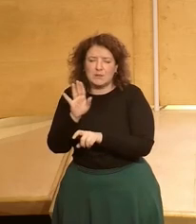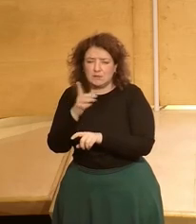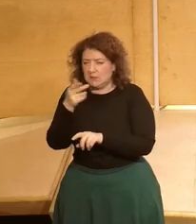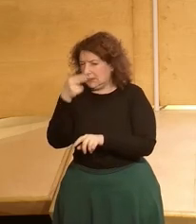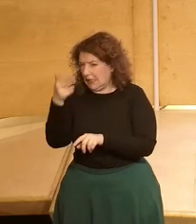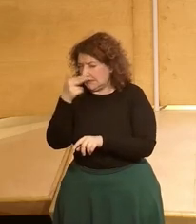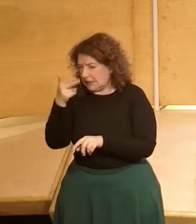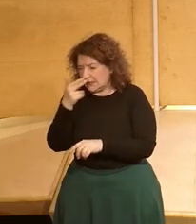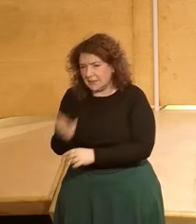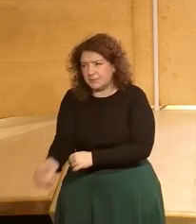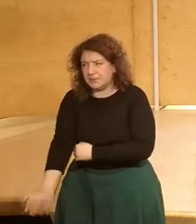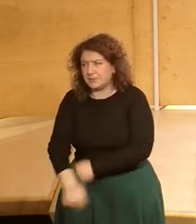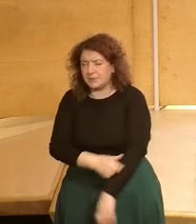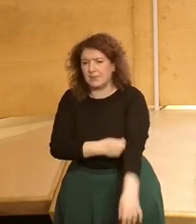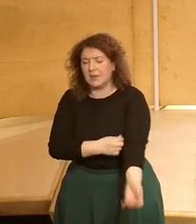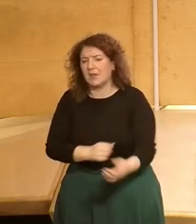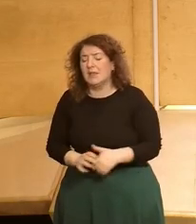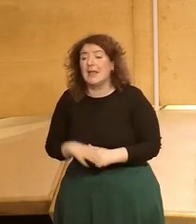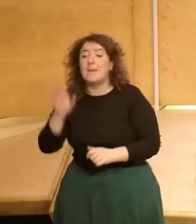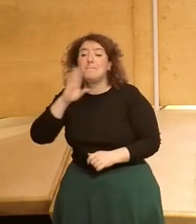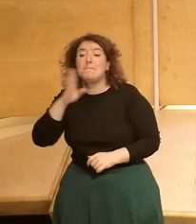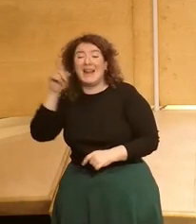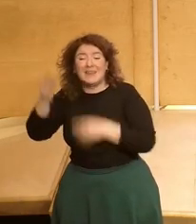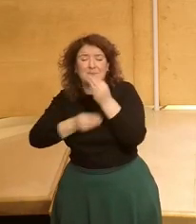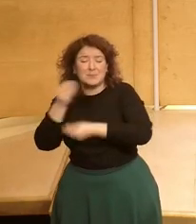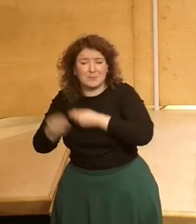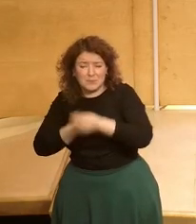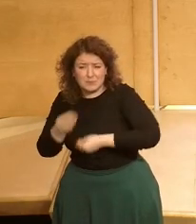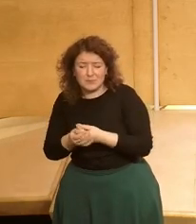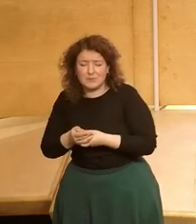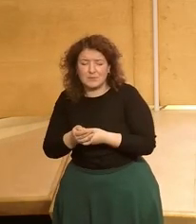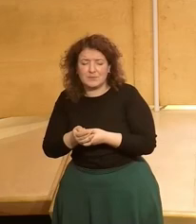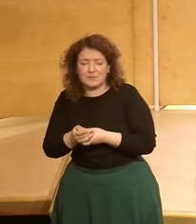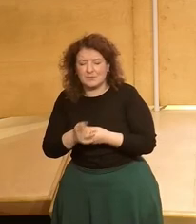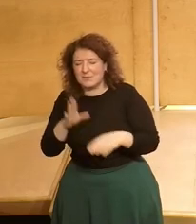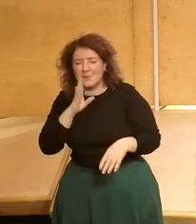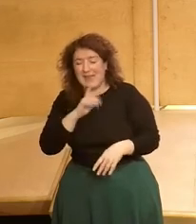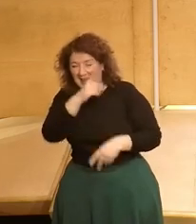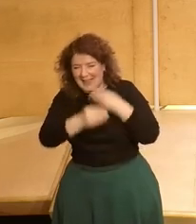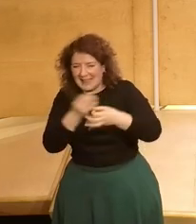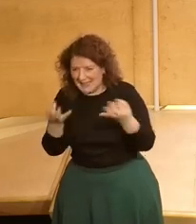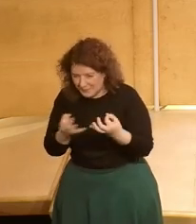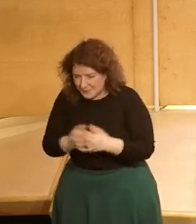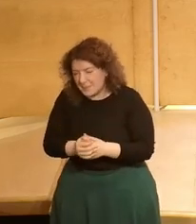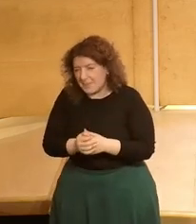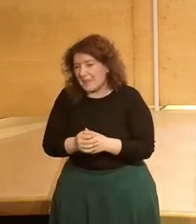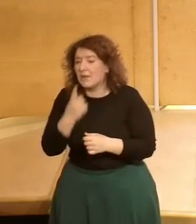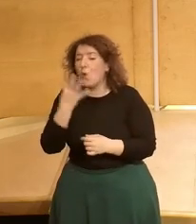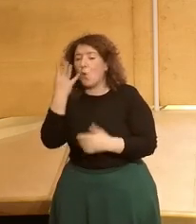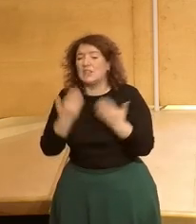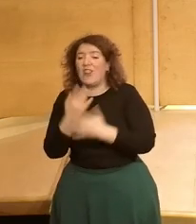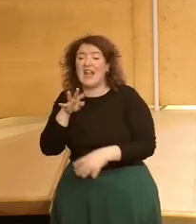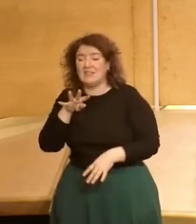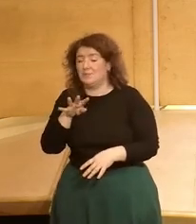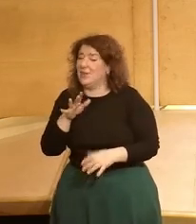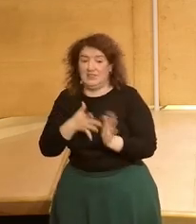interesante y lo que han hecho en Bélgica es una idea que consiste en trabajar cuatro días quizás